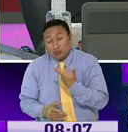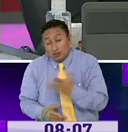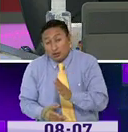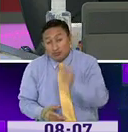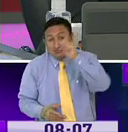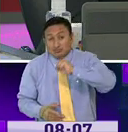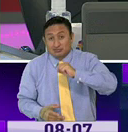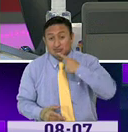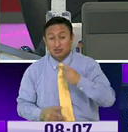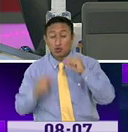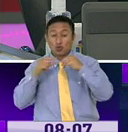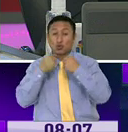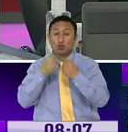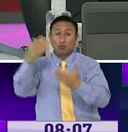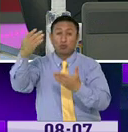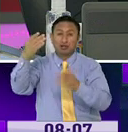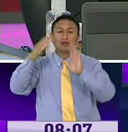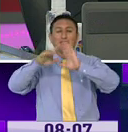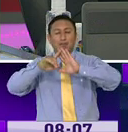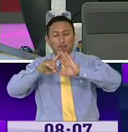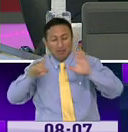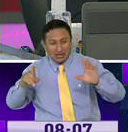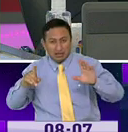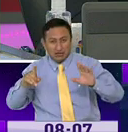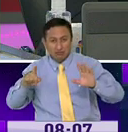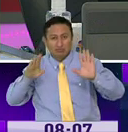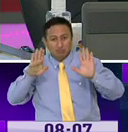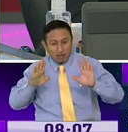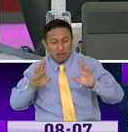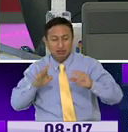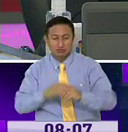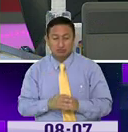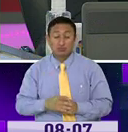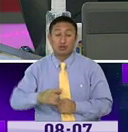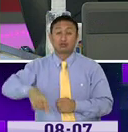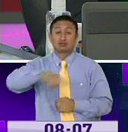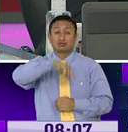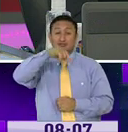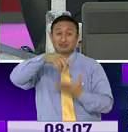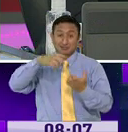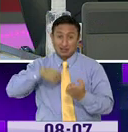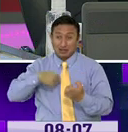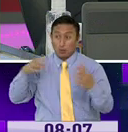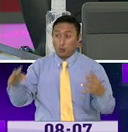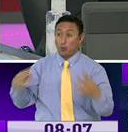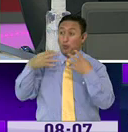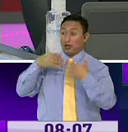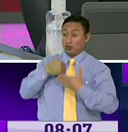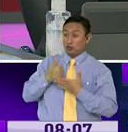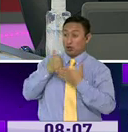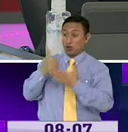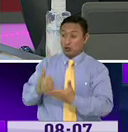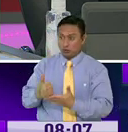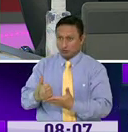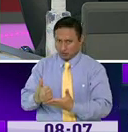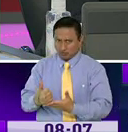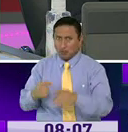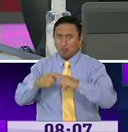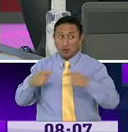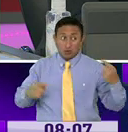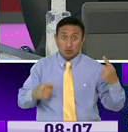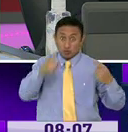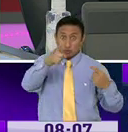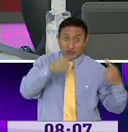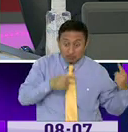llega a confirmar que son grupos políticos, hay que decirles que con esto buscan ganar votos, pero lo que están logrando es perder vidas, y eso debe